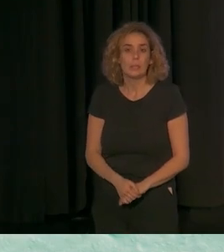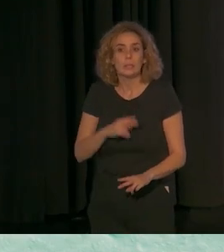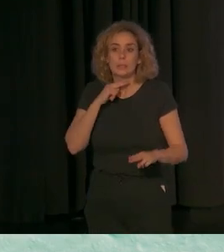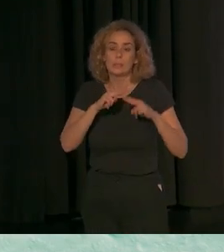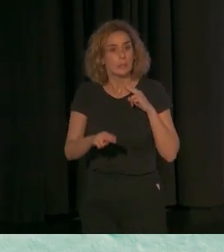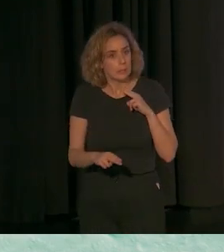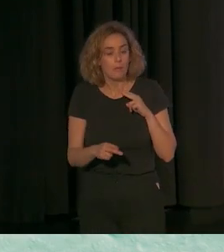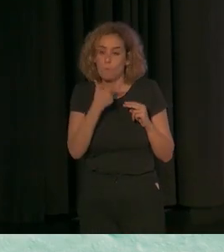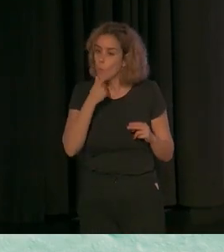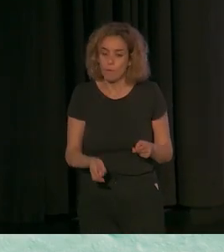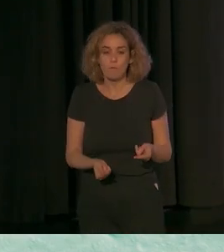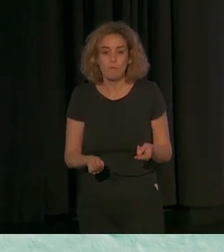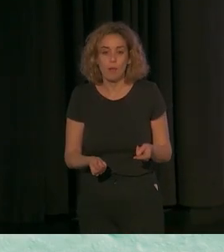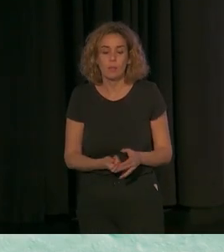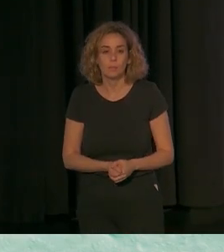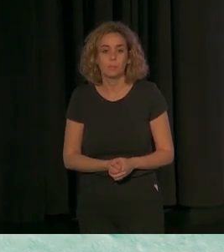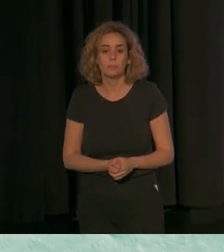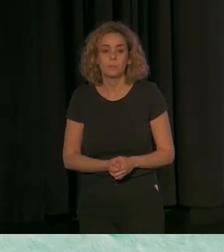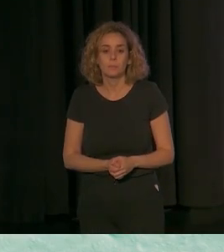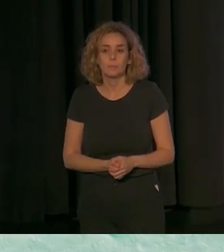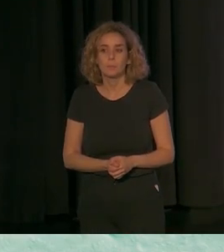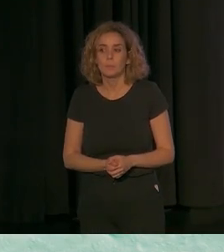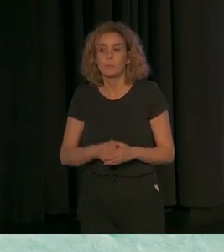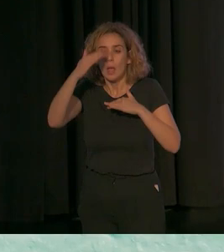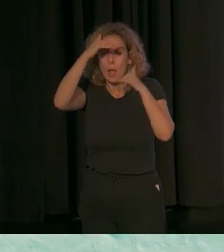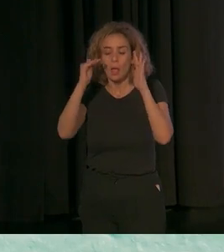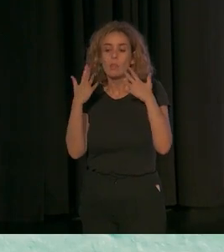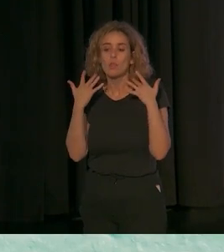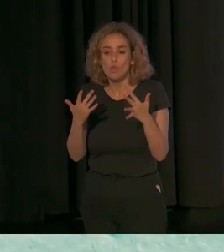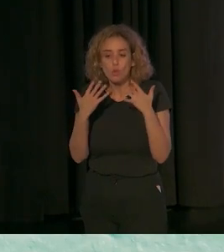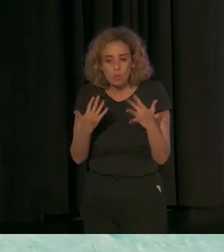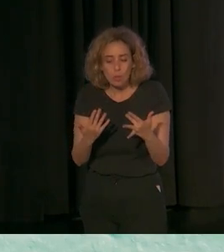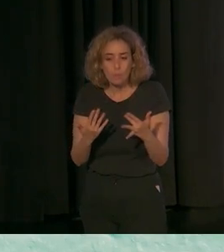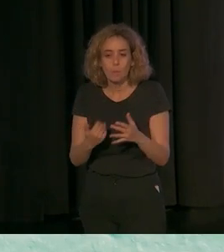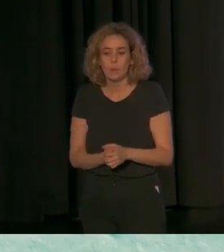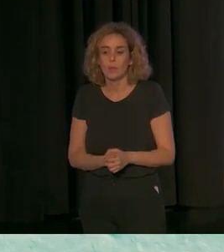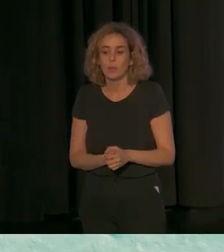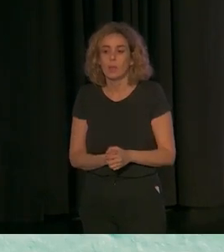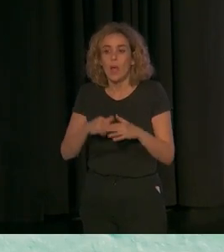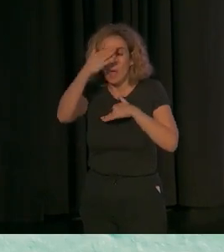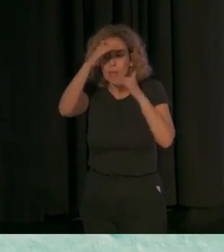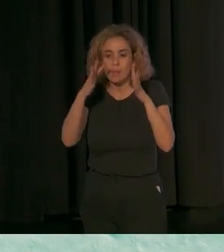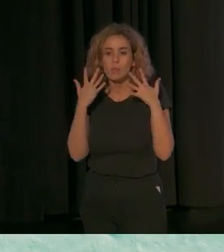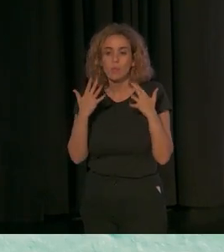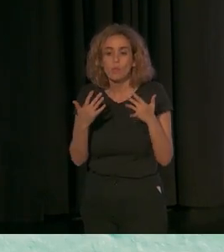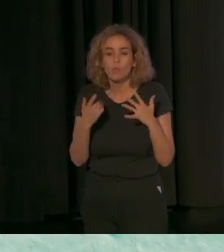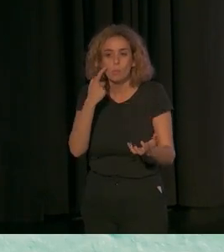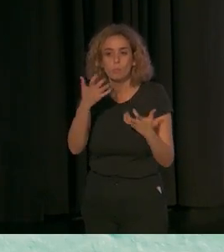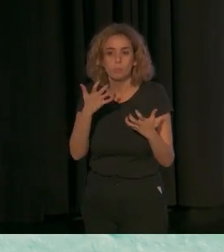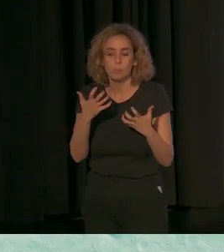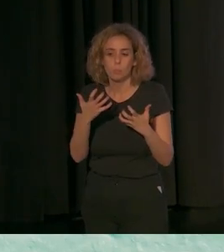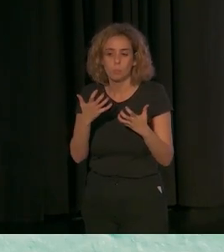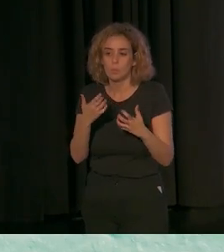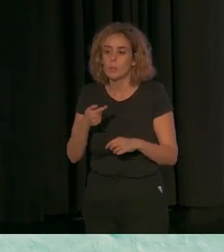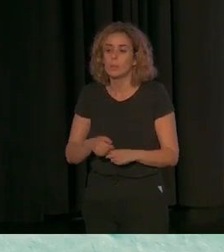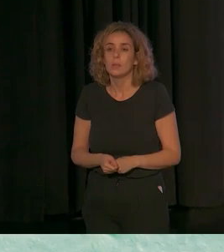sencilla y no les va a extrañar. En la atención temprana y a lo largo de la vida en la atención temprana destacan que lo